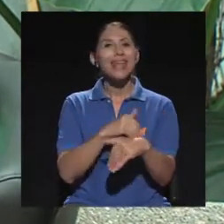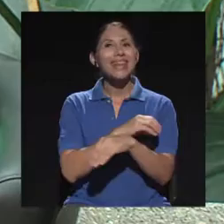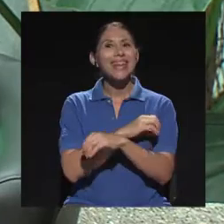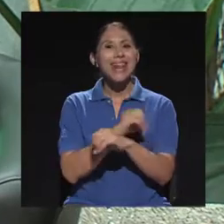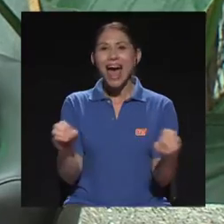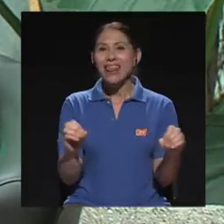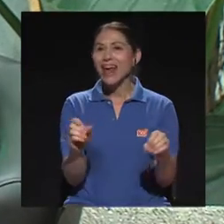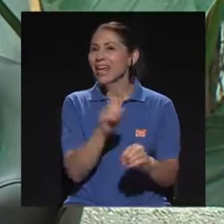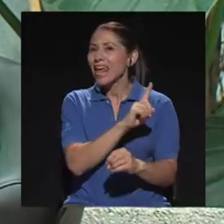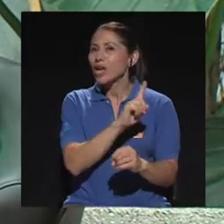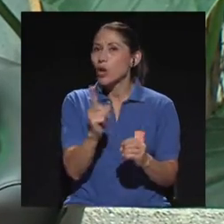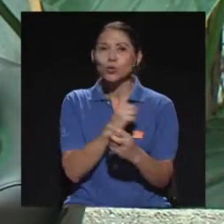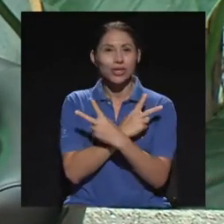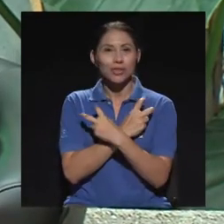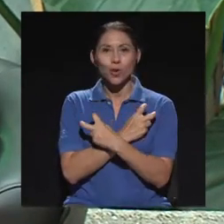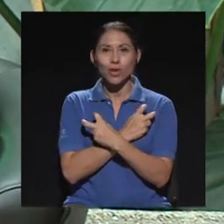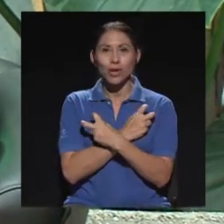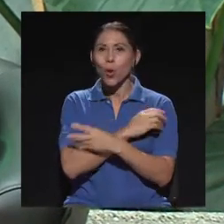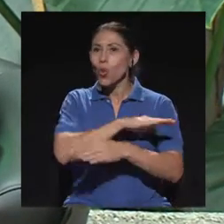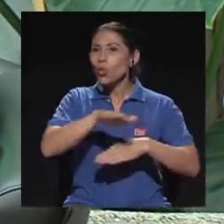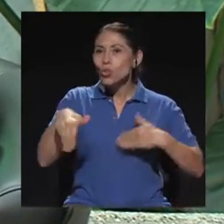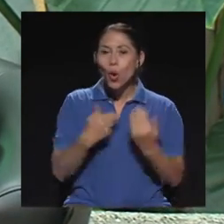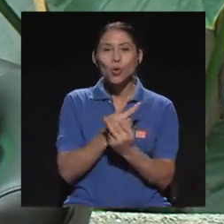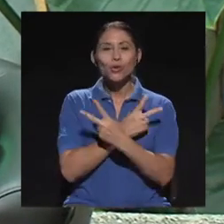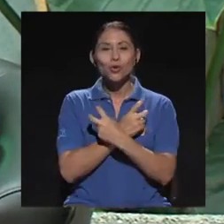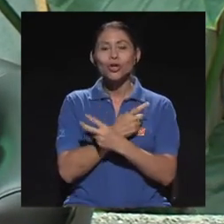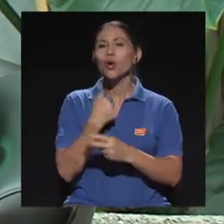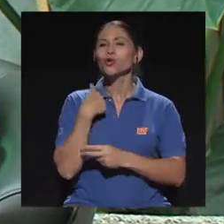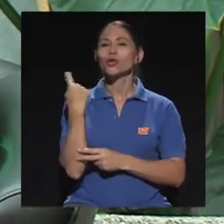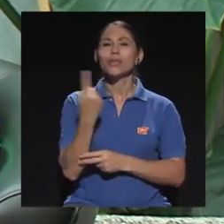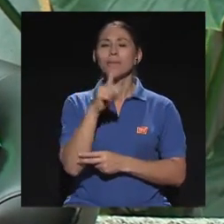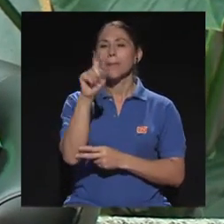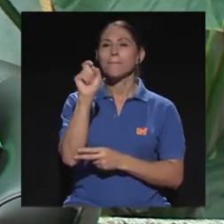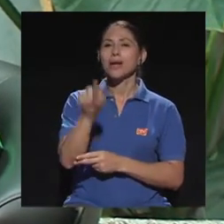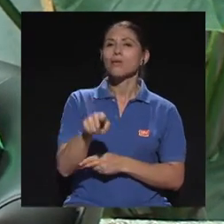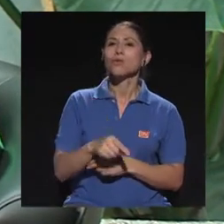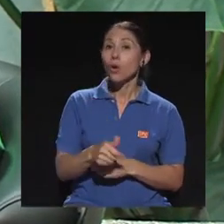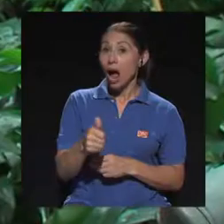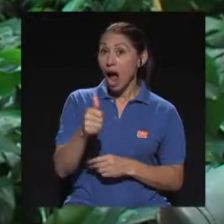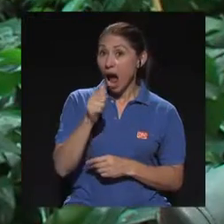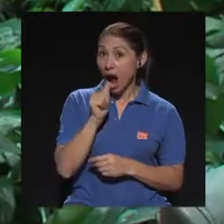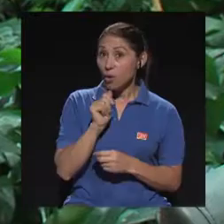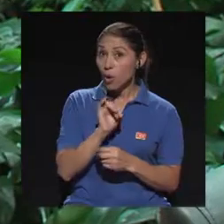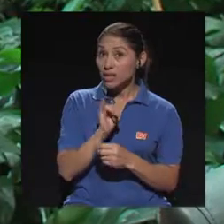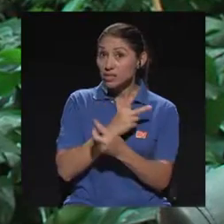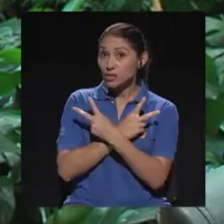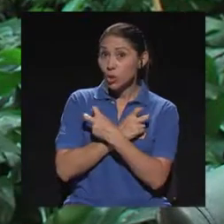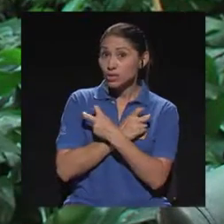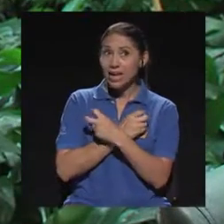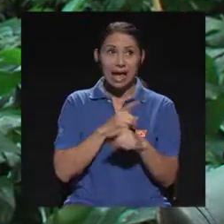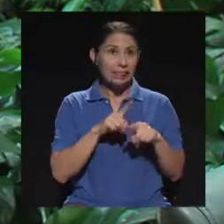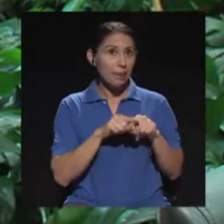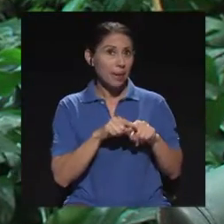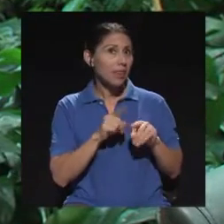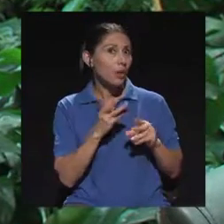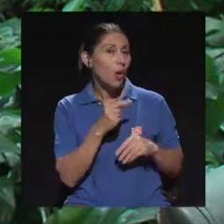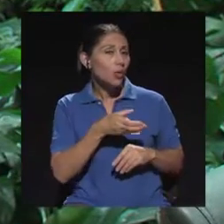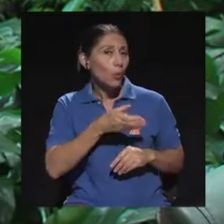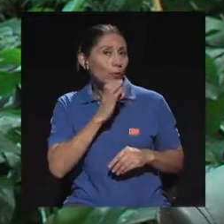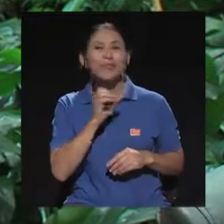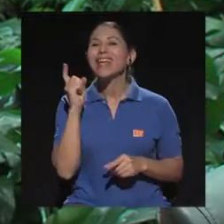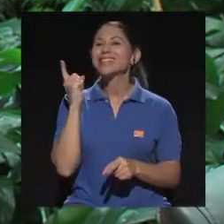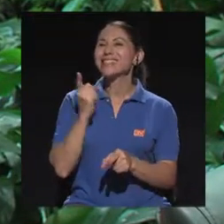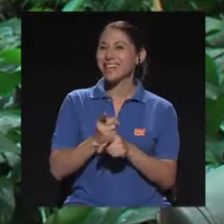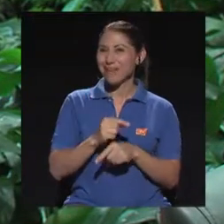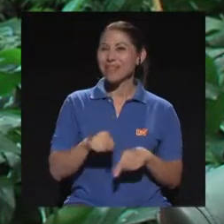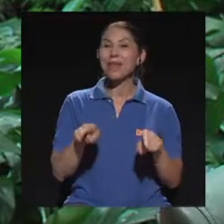que no sea tóxico. Entonces, yo pregunto siempre, ¿el agua es tóxica? Depende de cuánto consuma. porque existe lo que se